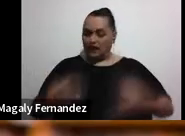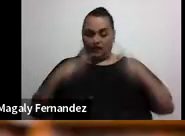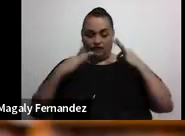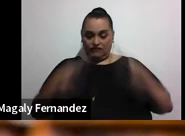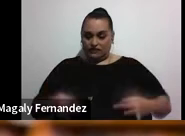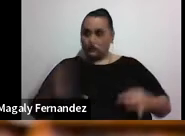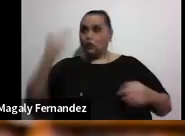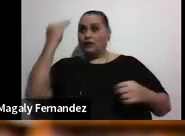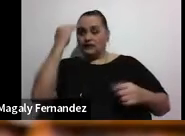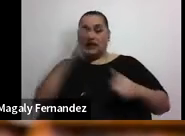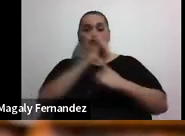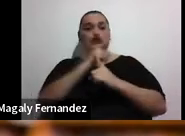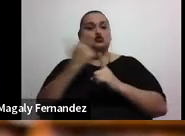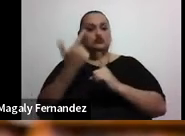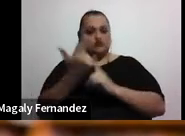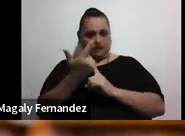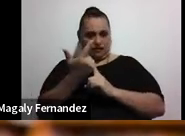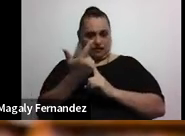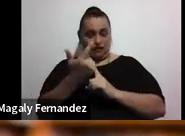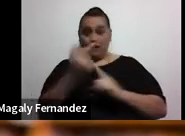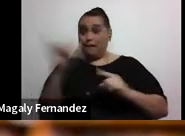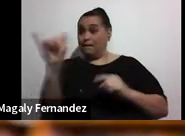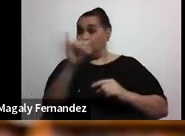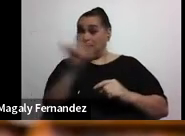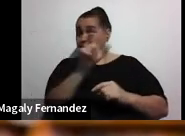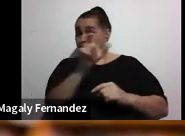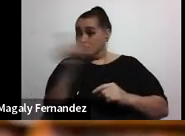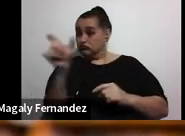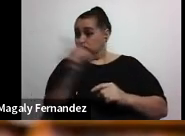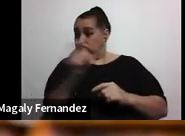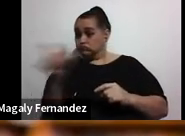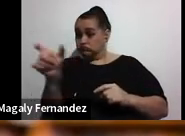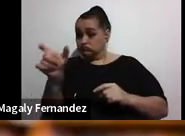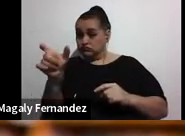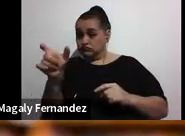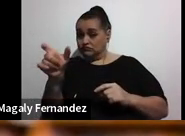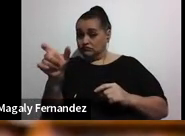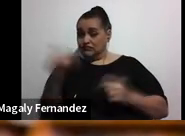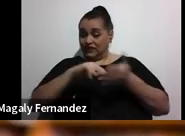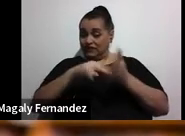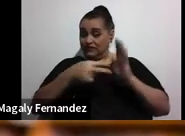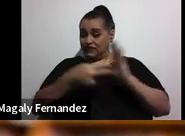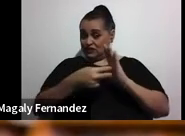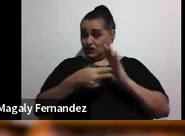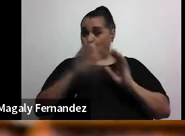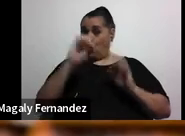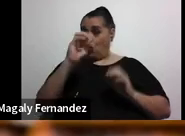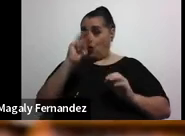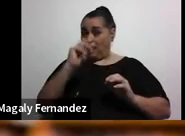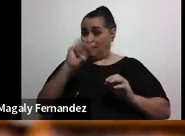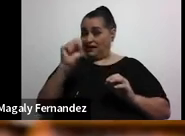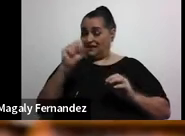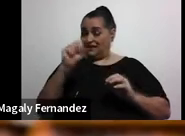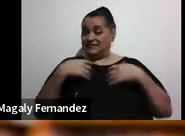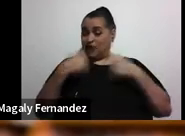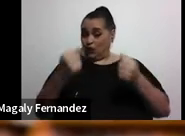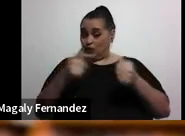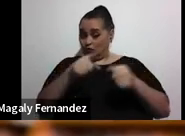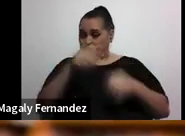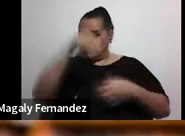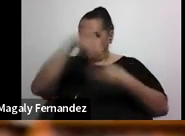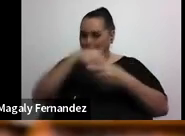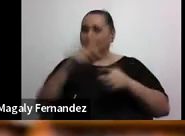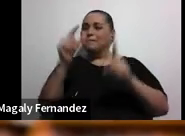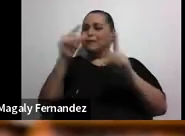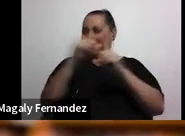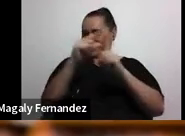social. Vean qué interesante, porque en la misma definición de la OMS sobre la salud, viene la palabra bienestar. Y